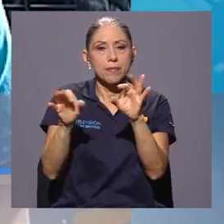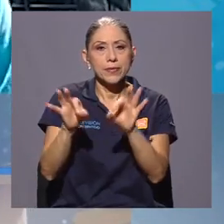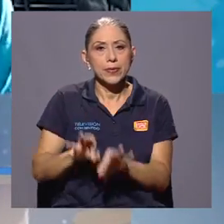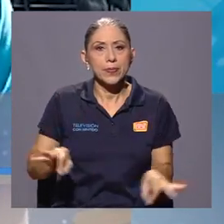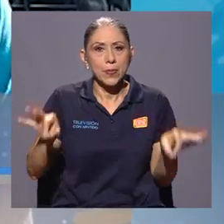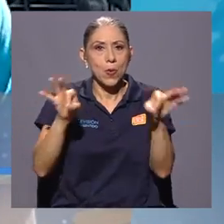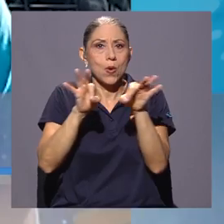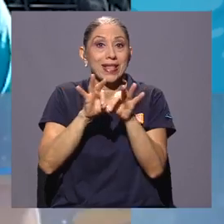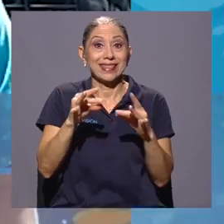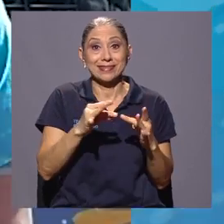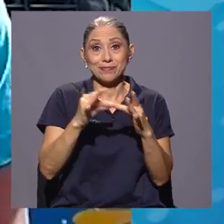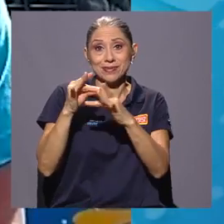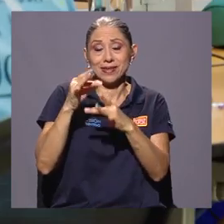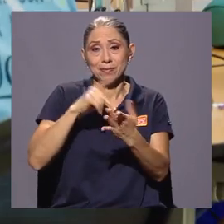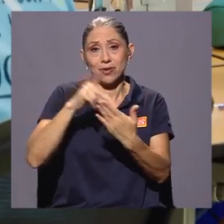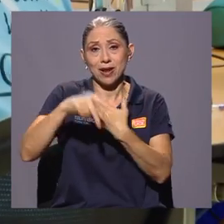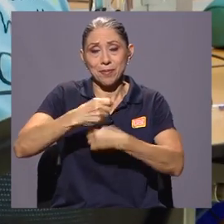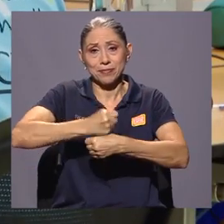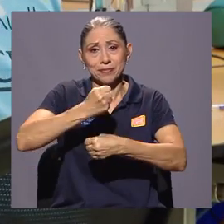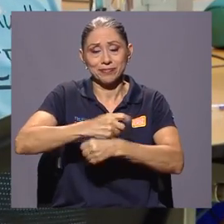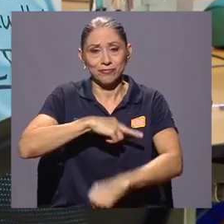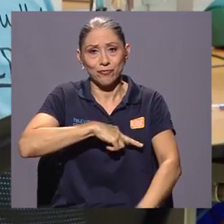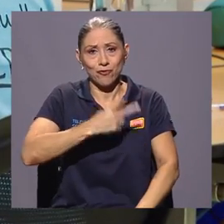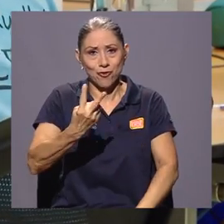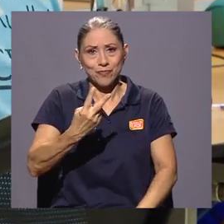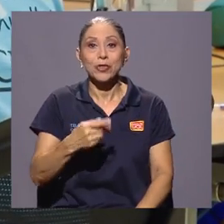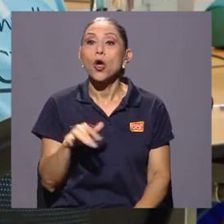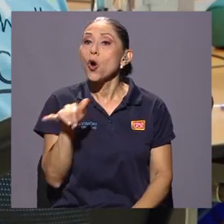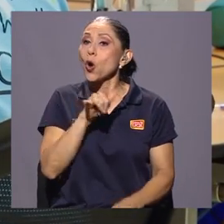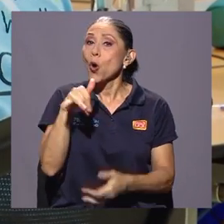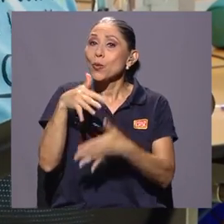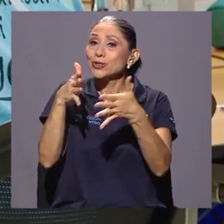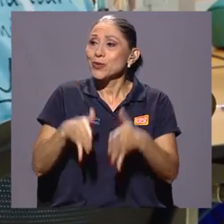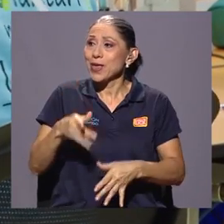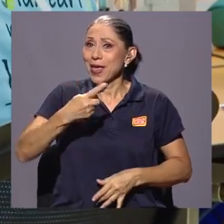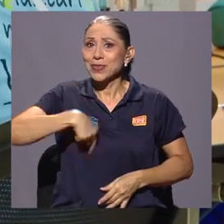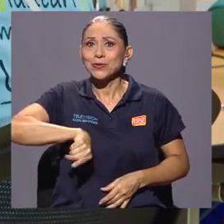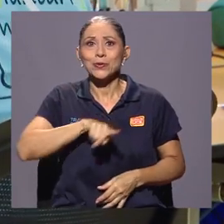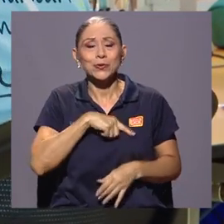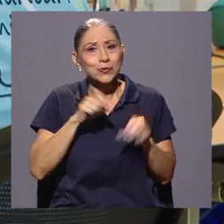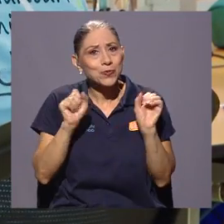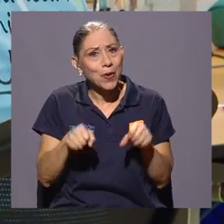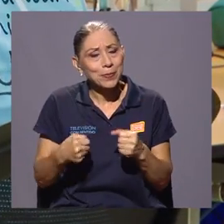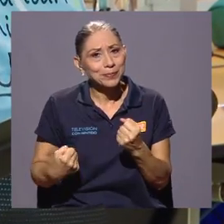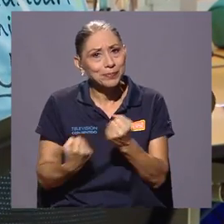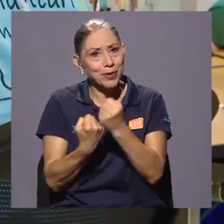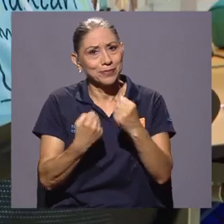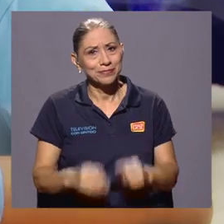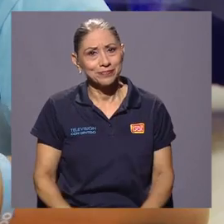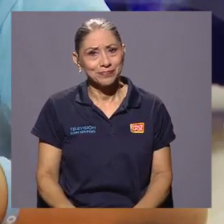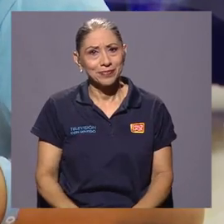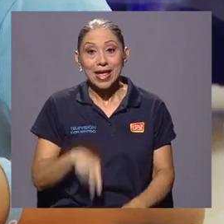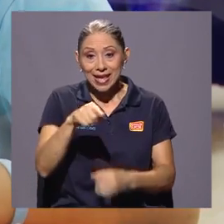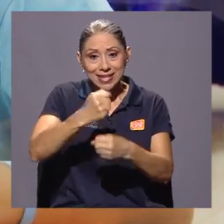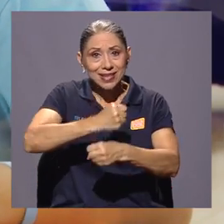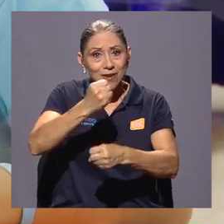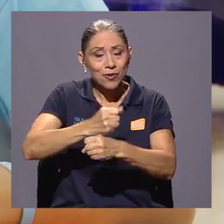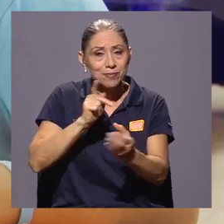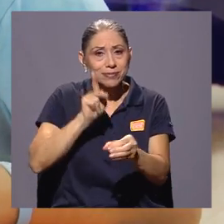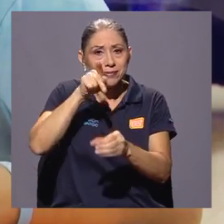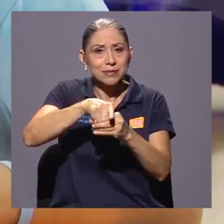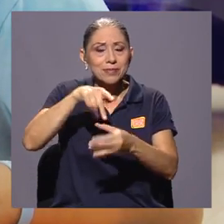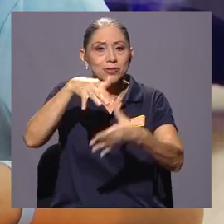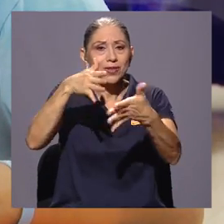en especial el programa de voluntariado, y esto permite como estudiantes creo que dar este granito de arena. En esta labor